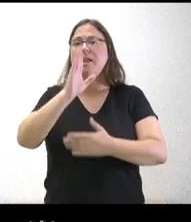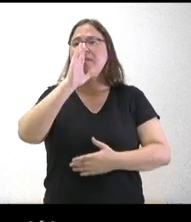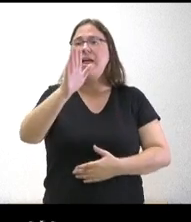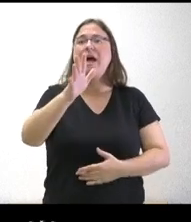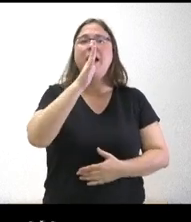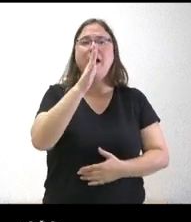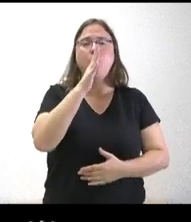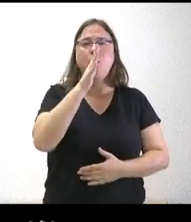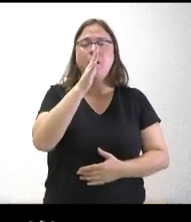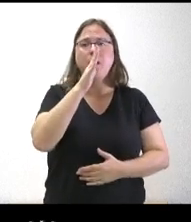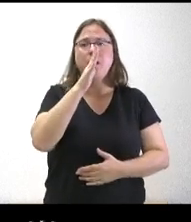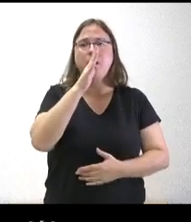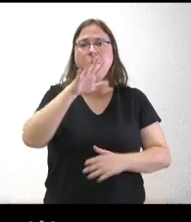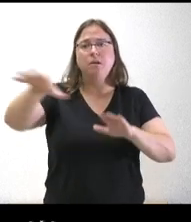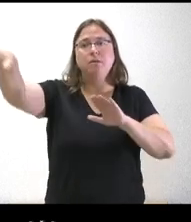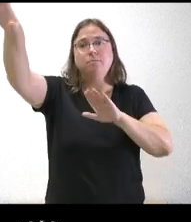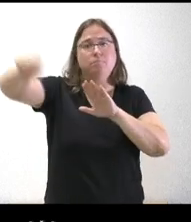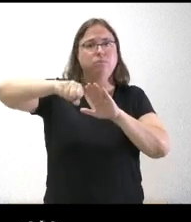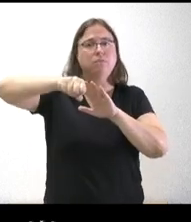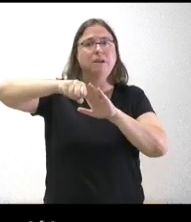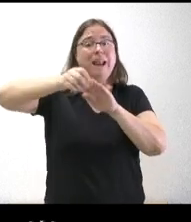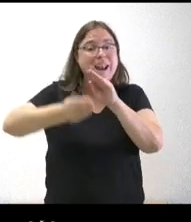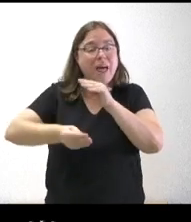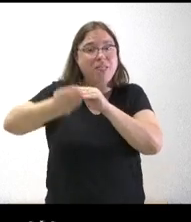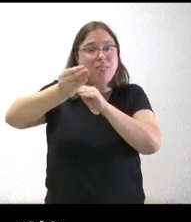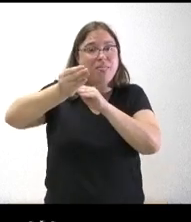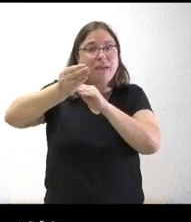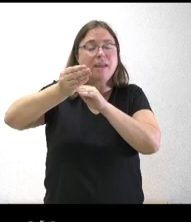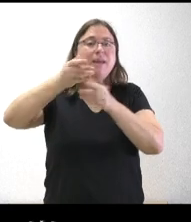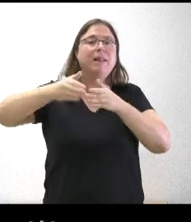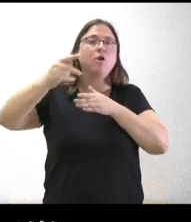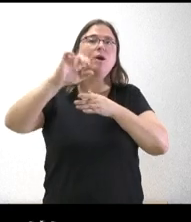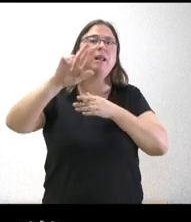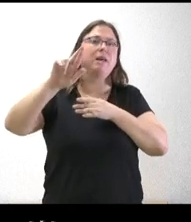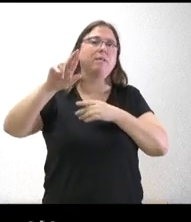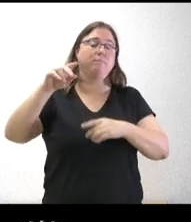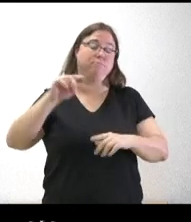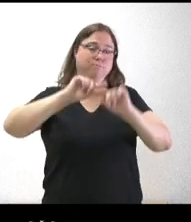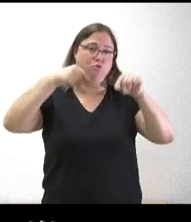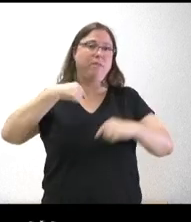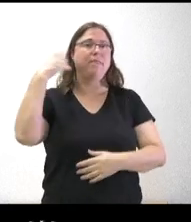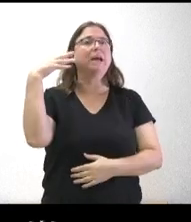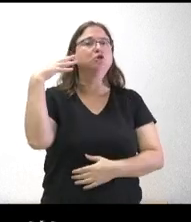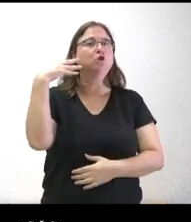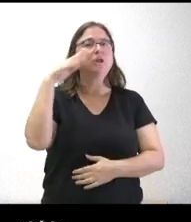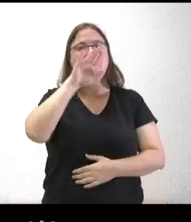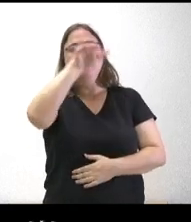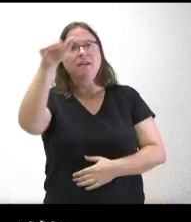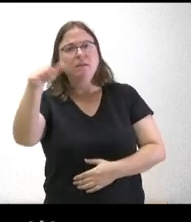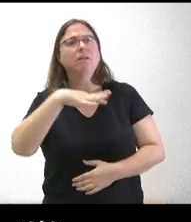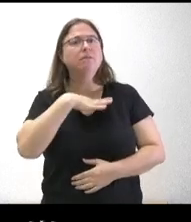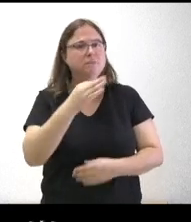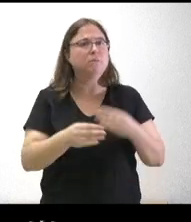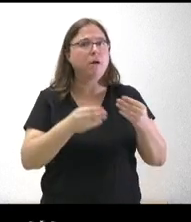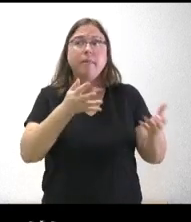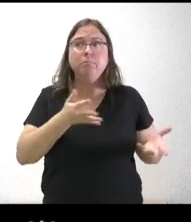agua del inicio del río del nacerero del río Keyles que está en la provincia de Soria entonces yo no sé si esa es una opción que